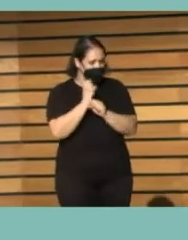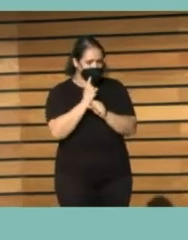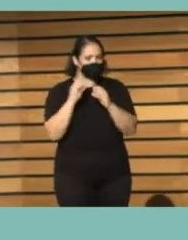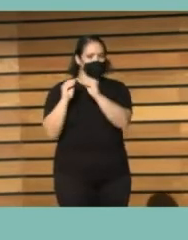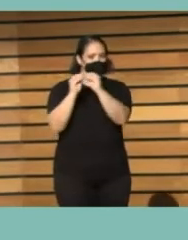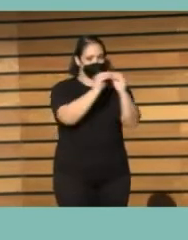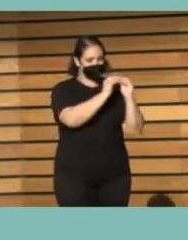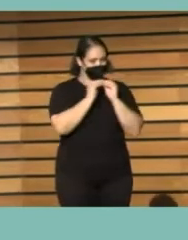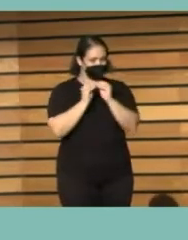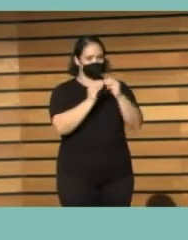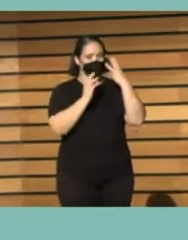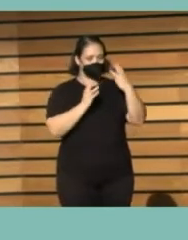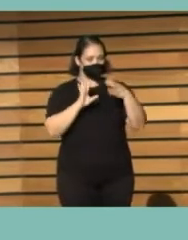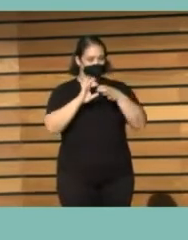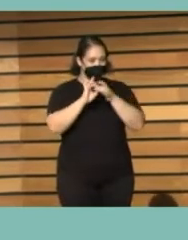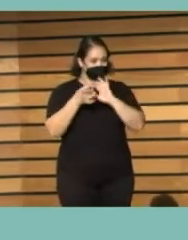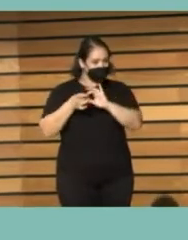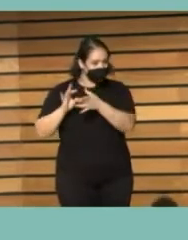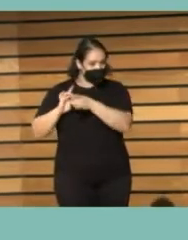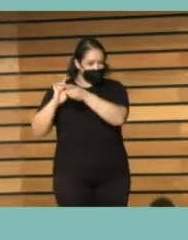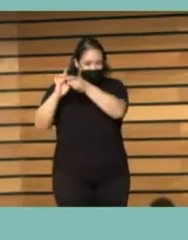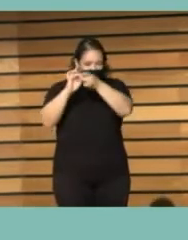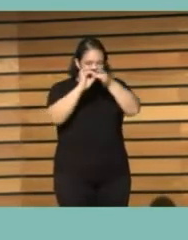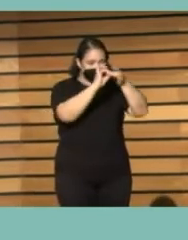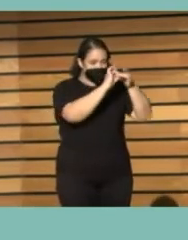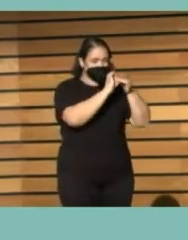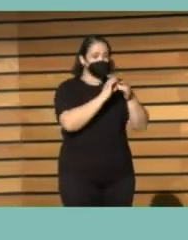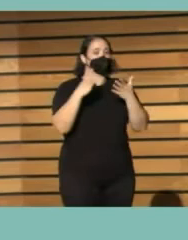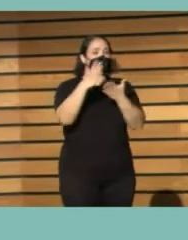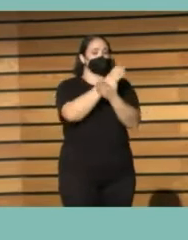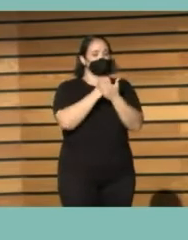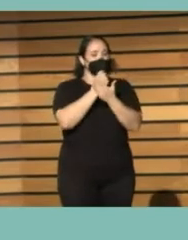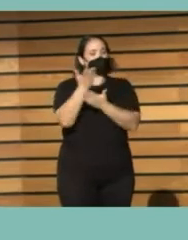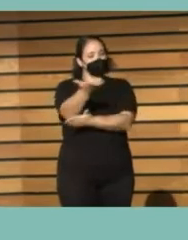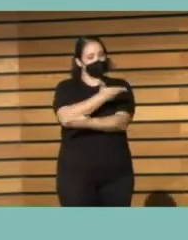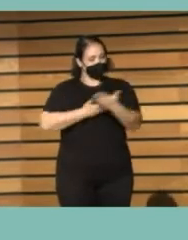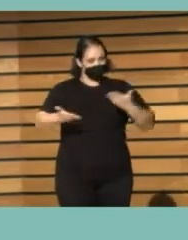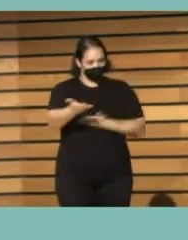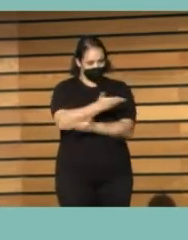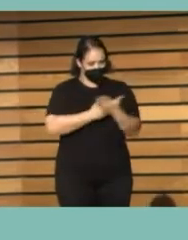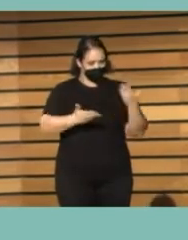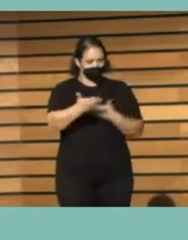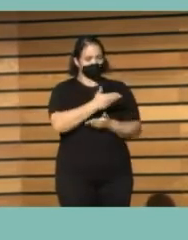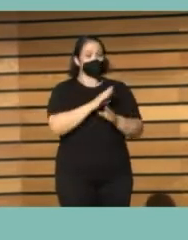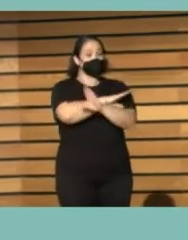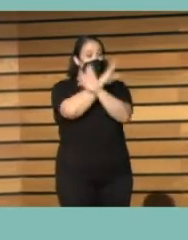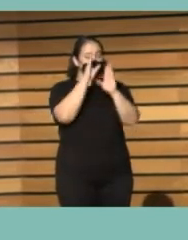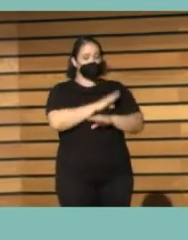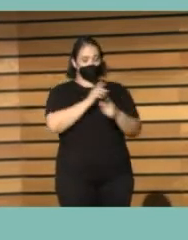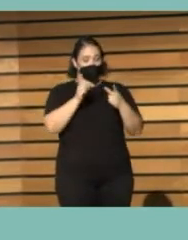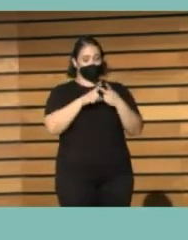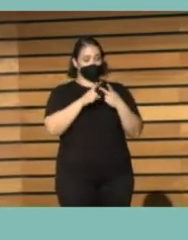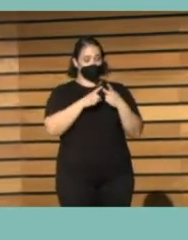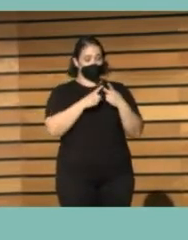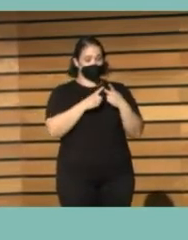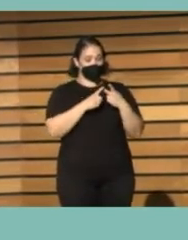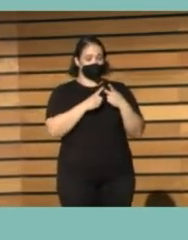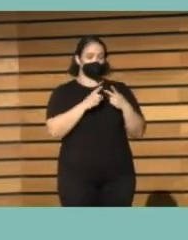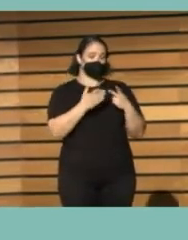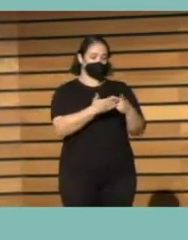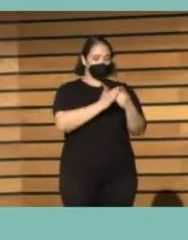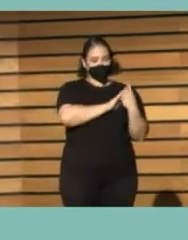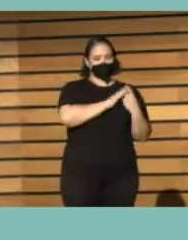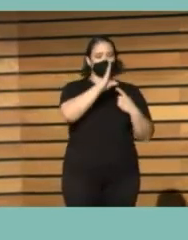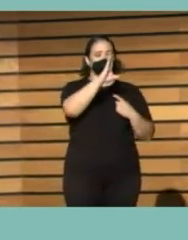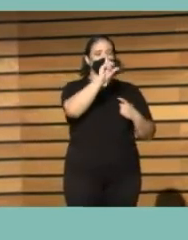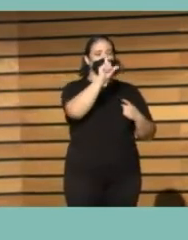verdad, porque enriquece y porque todos tenemos una implicación en el territorio. Y la última me la ha quitado Clara. Me he